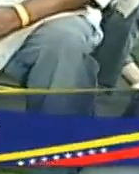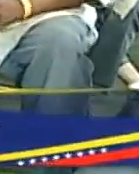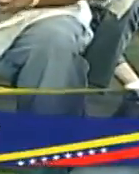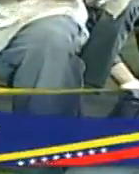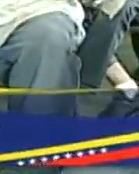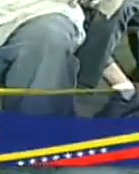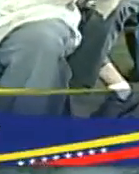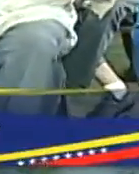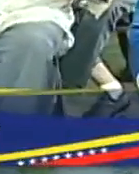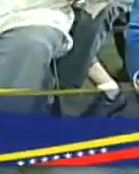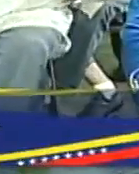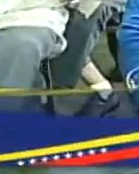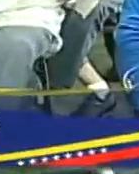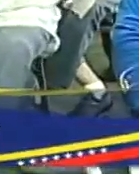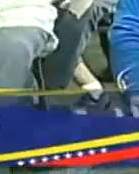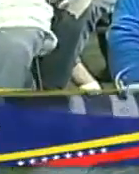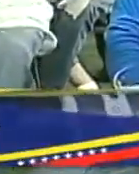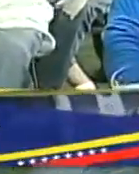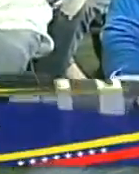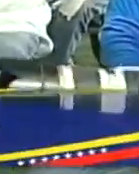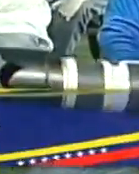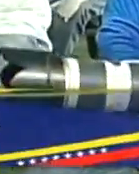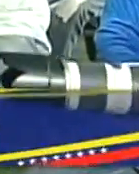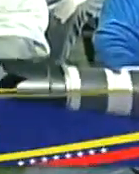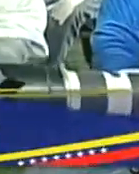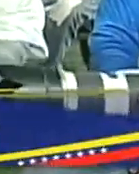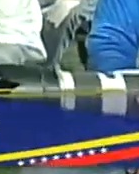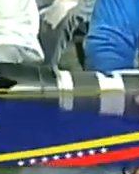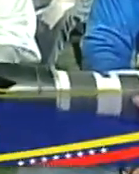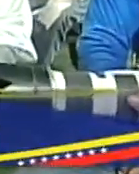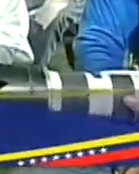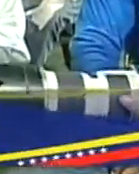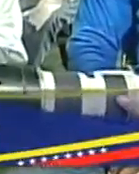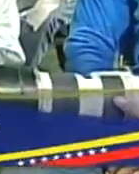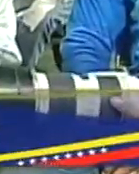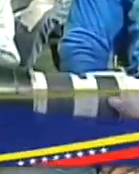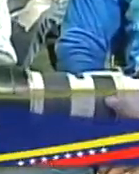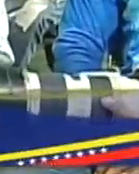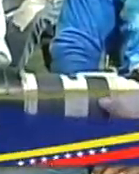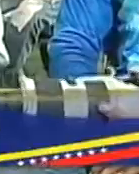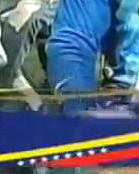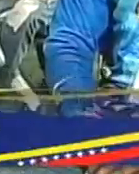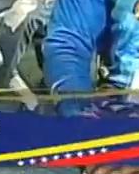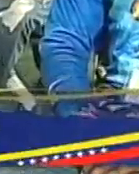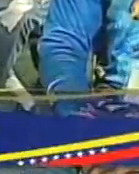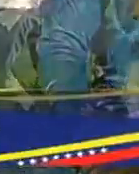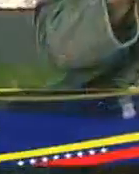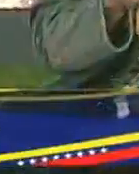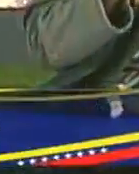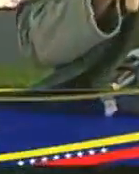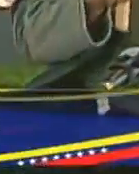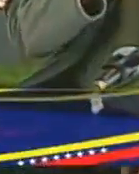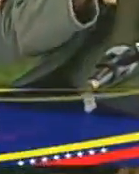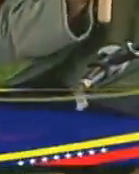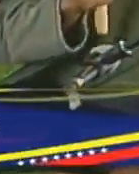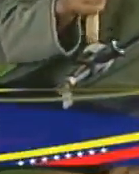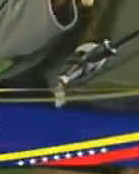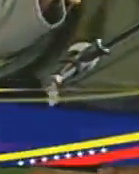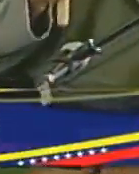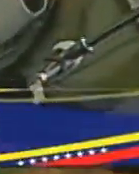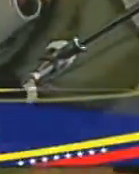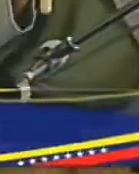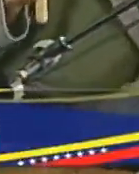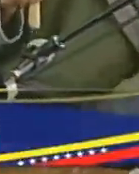Popular para el Ecosocialismo para fomentar espacios que permitan aglutinar las diferentes ramas del conocimiento y saberes